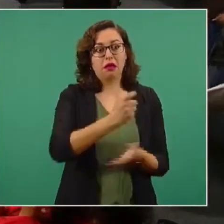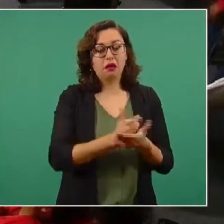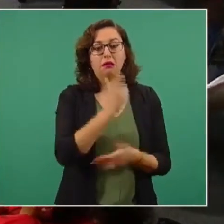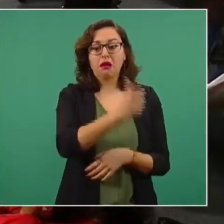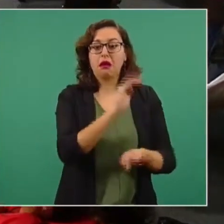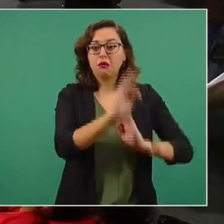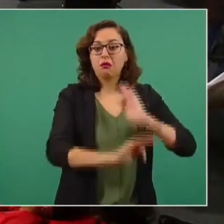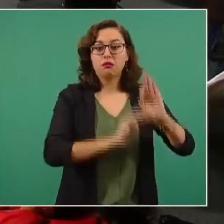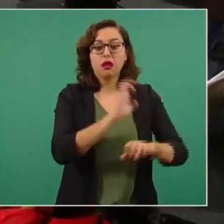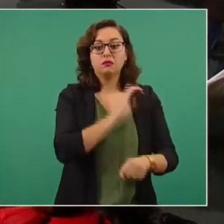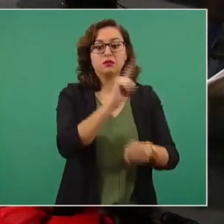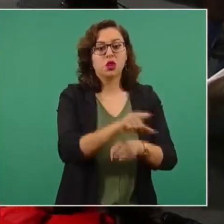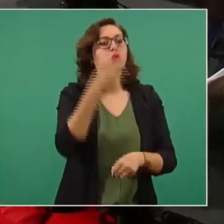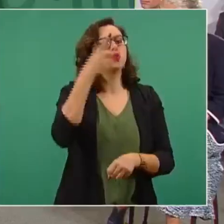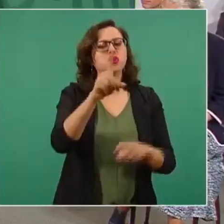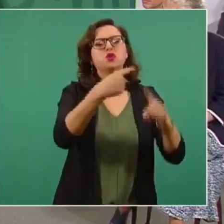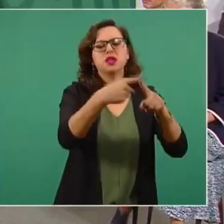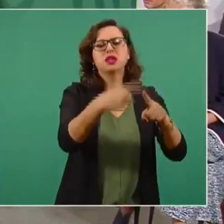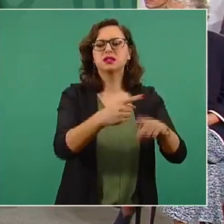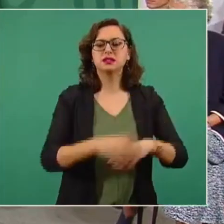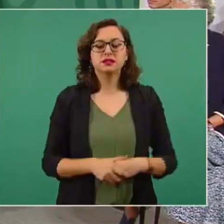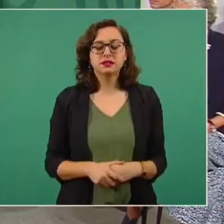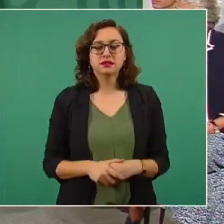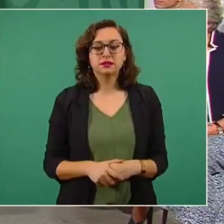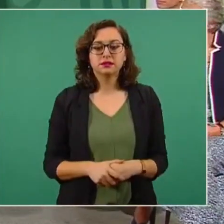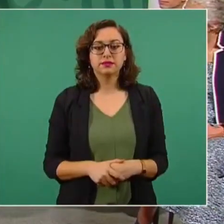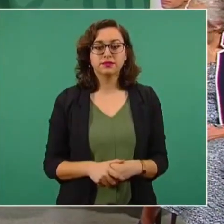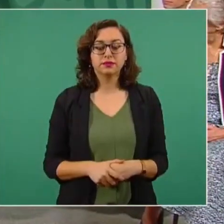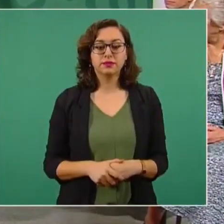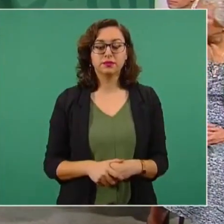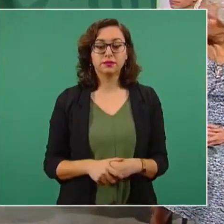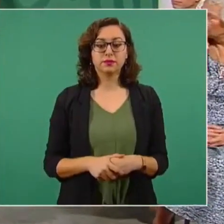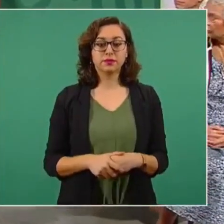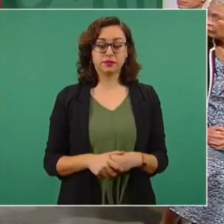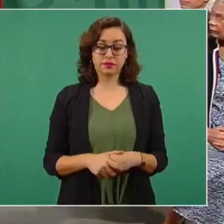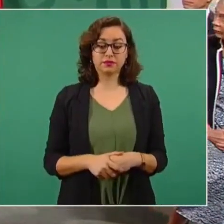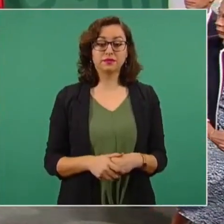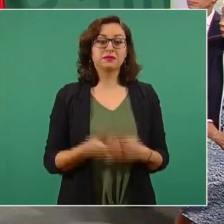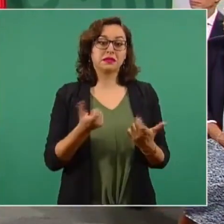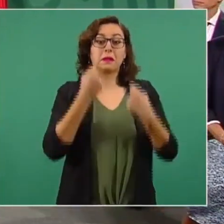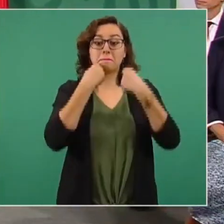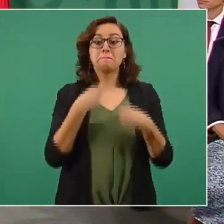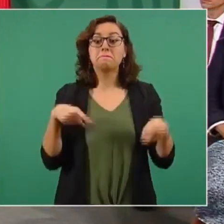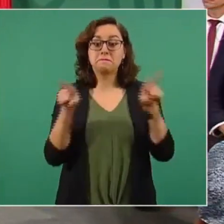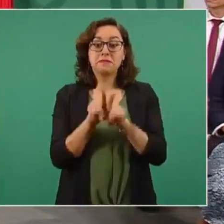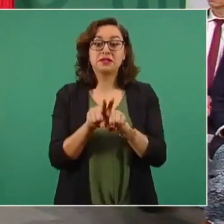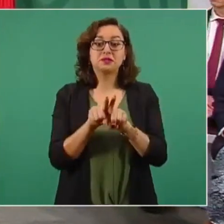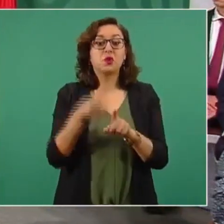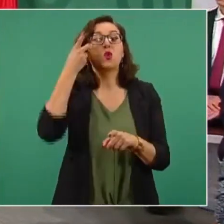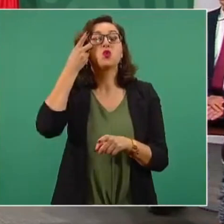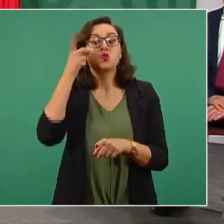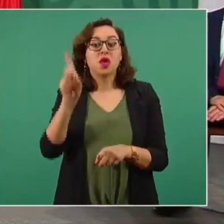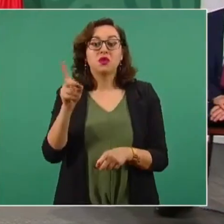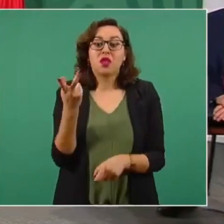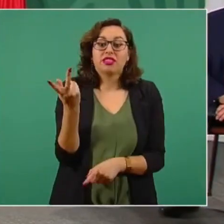El dueño de la televisora, ¿dónde